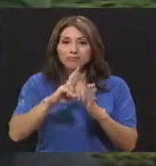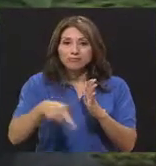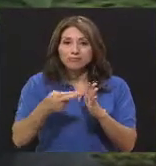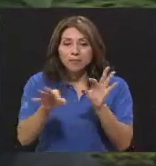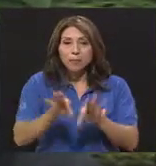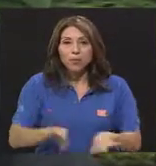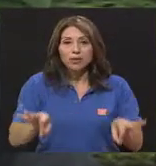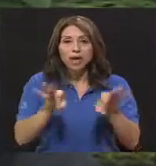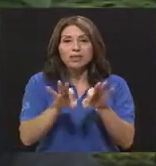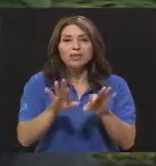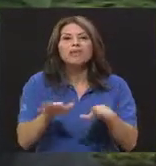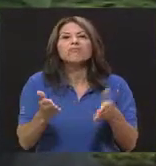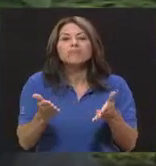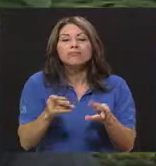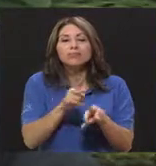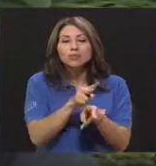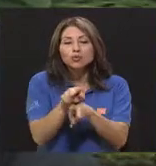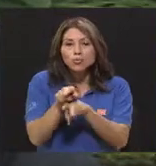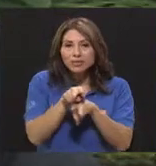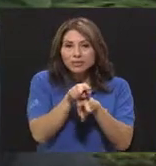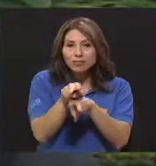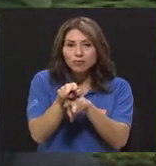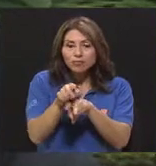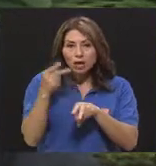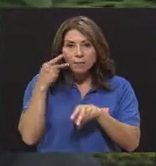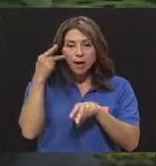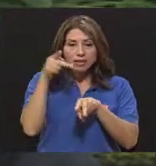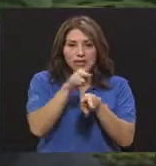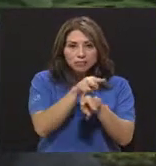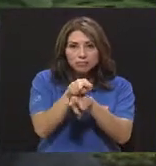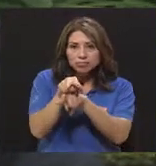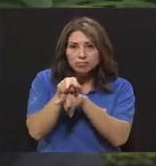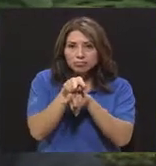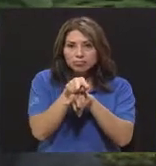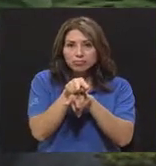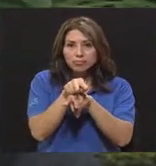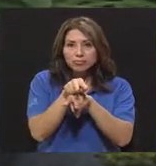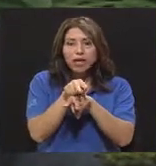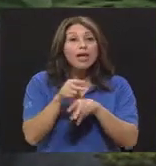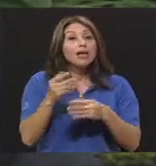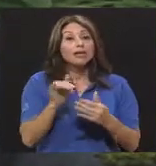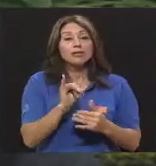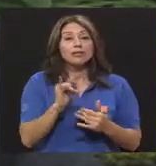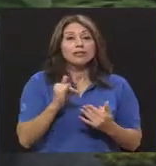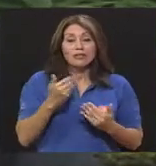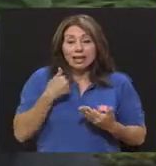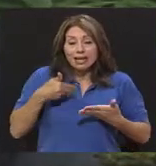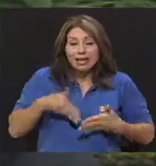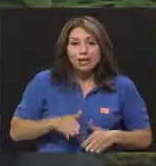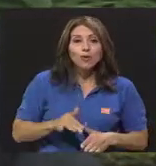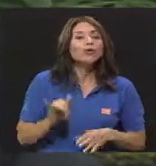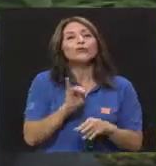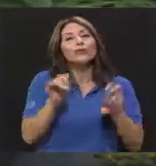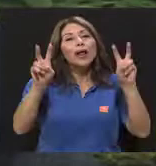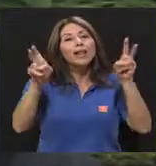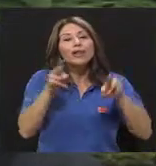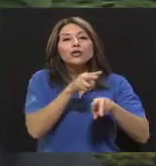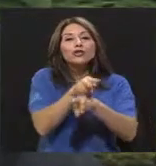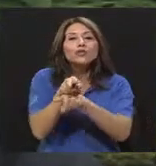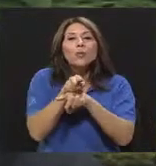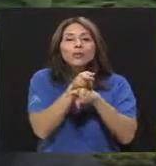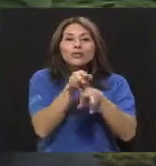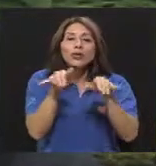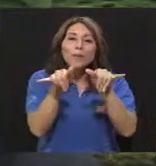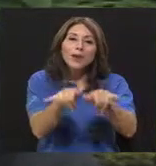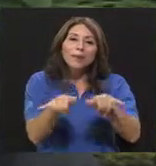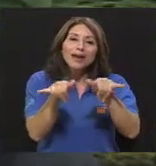supervisión. La supervisión de los padres no podemos abandonarla, ser padre es igual que ser supervisor permanente con diferentes estrategias